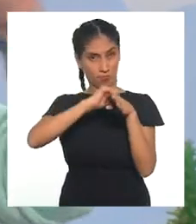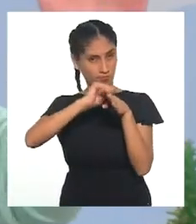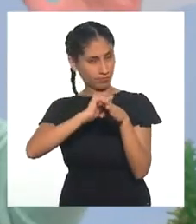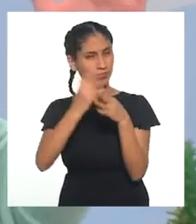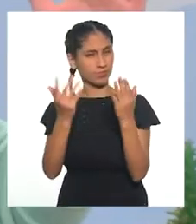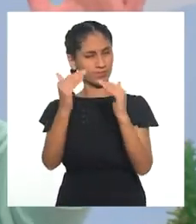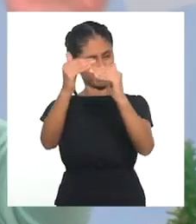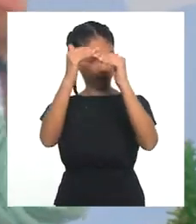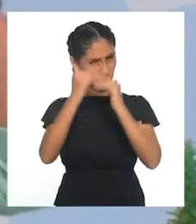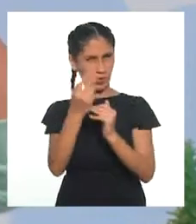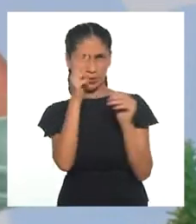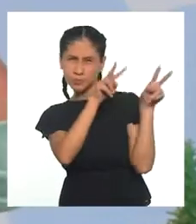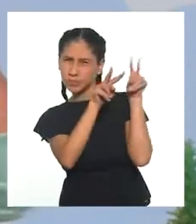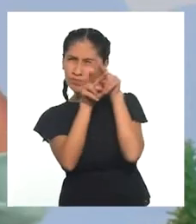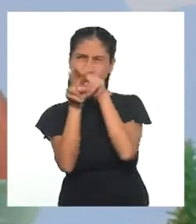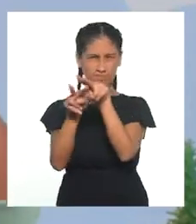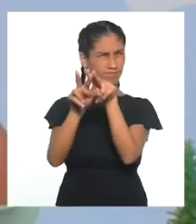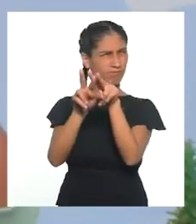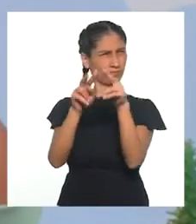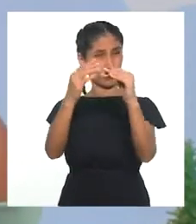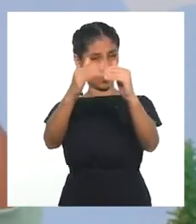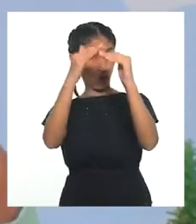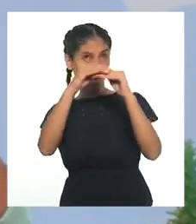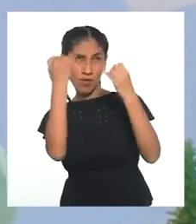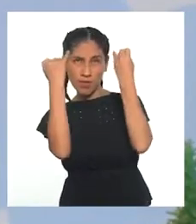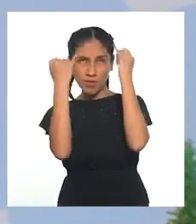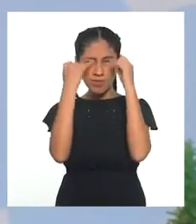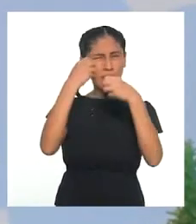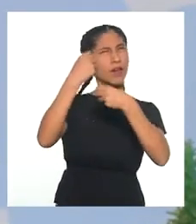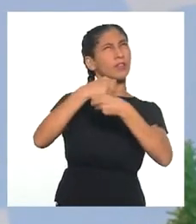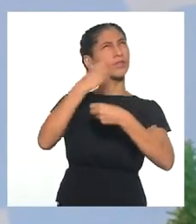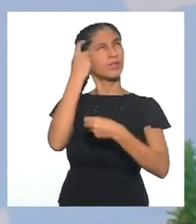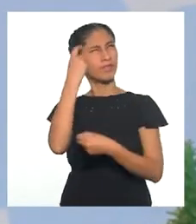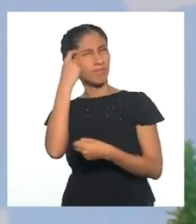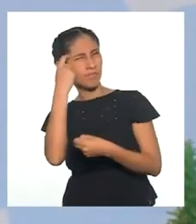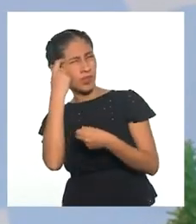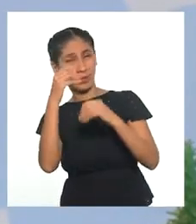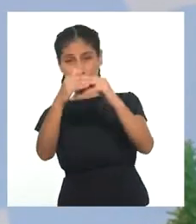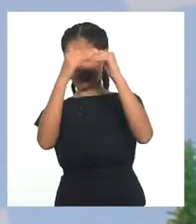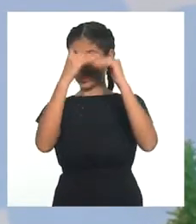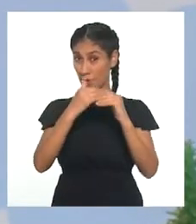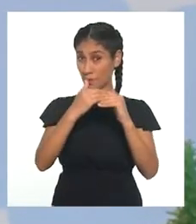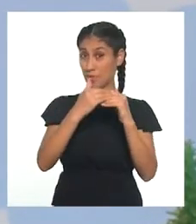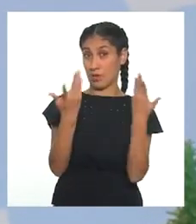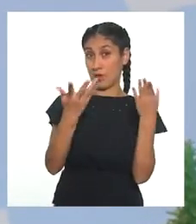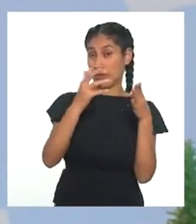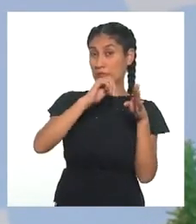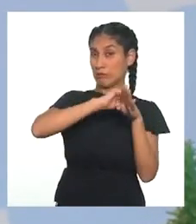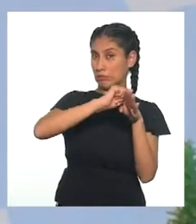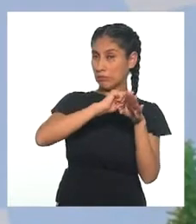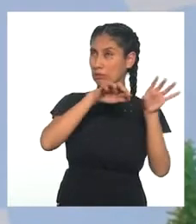Observación del entorno, creación de ideas, experimentación de soluciones y luego...